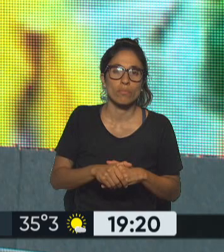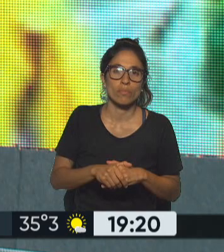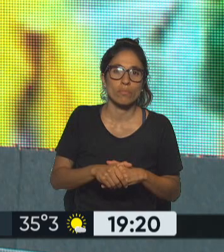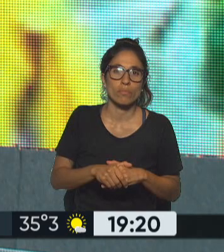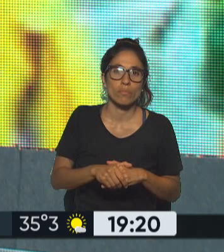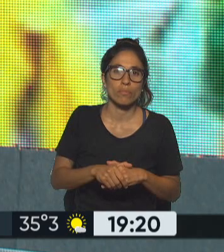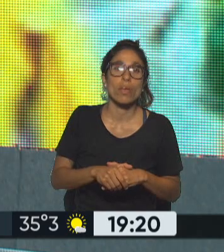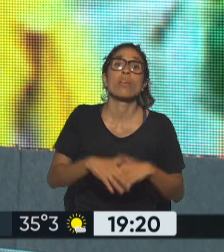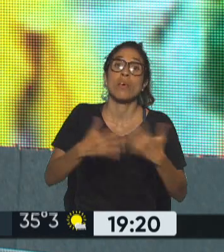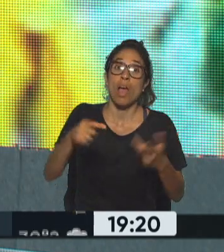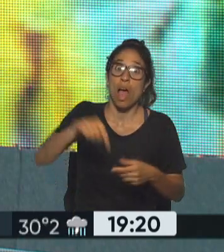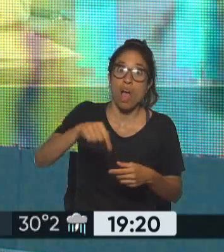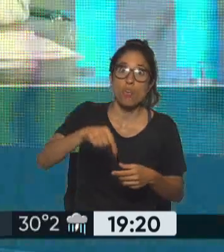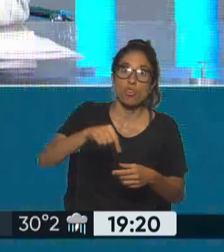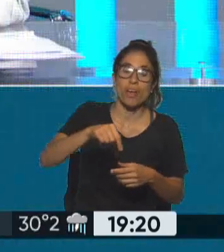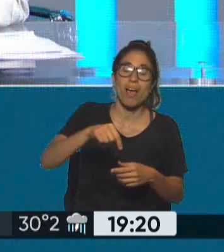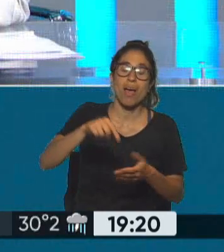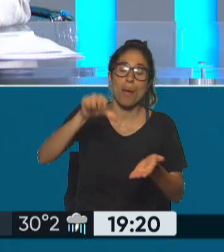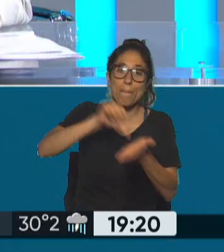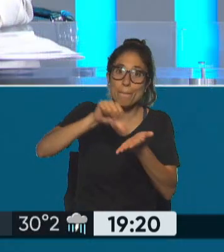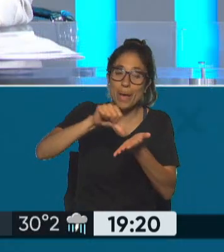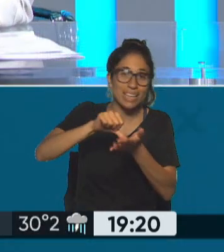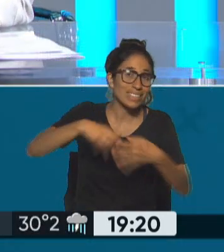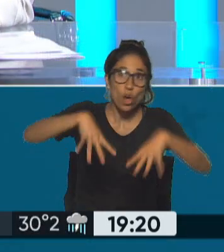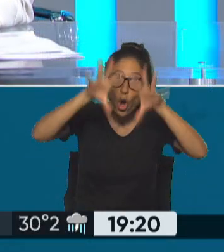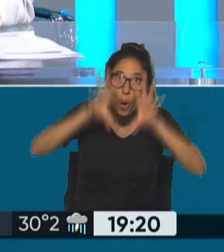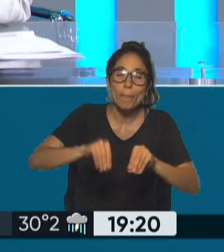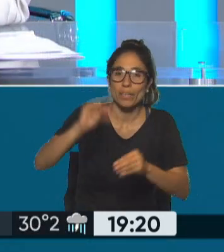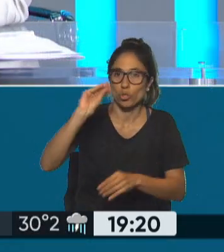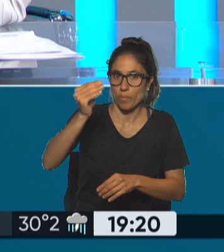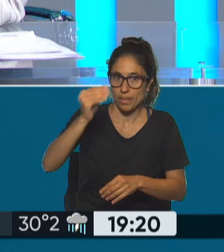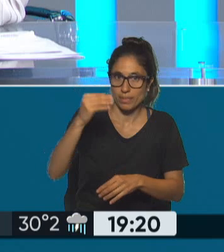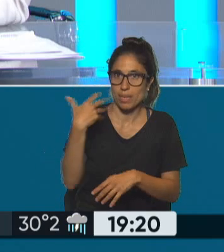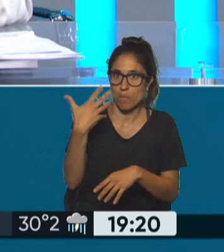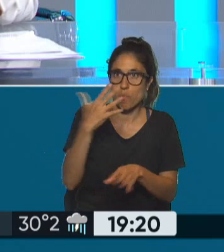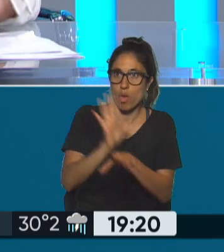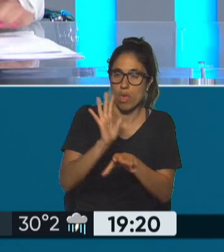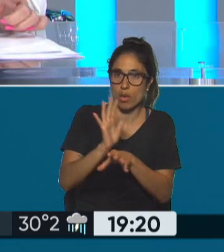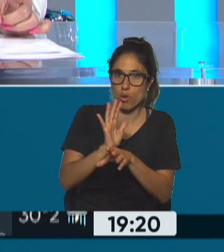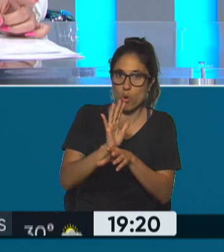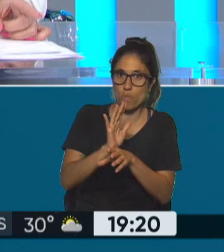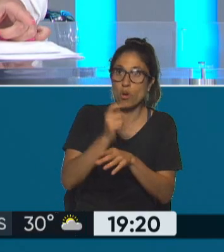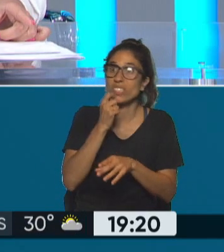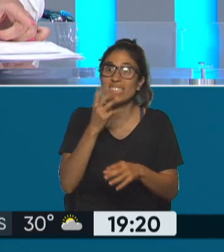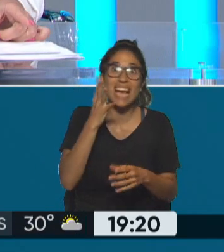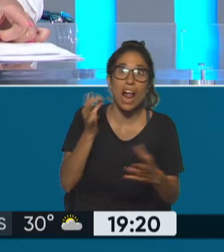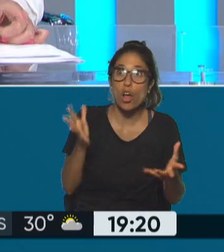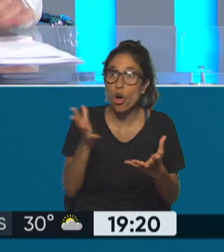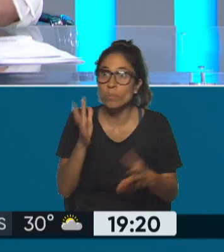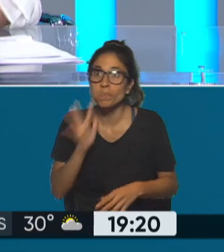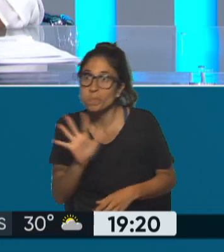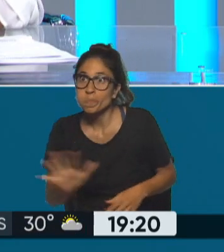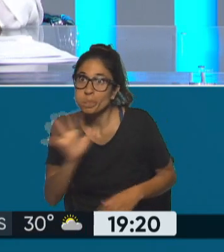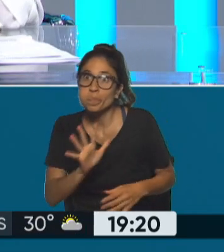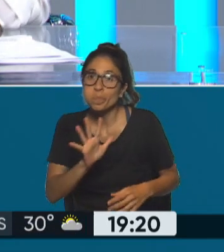intervenir si totalmente pero igual hay algunos videos que por ejemplo se ve la policía militar cierta inacción por eso ahí Lula es lo que señala